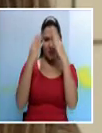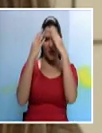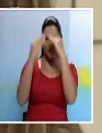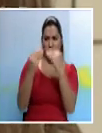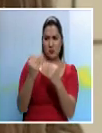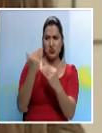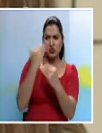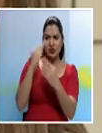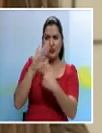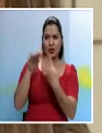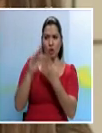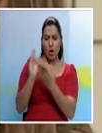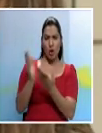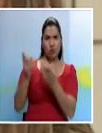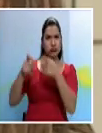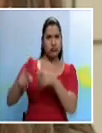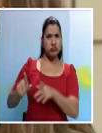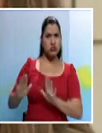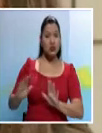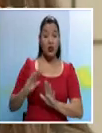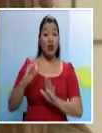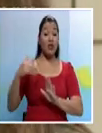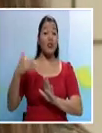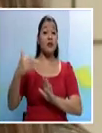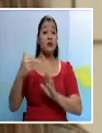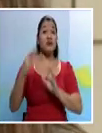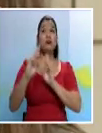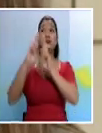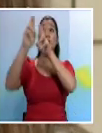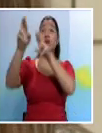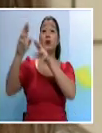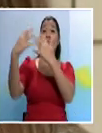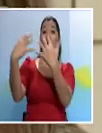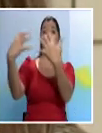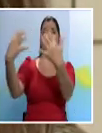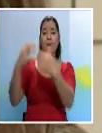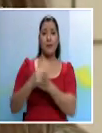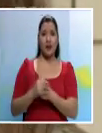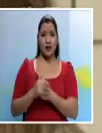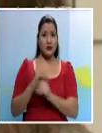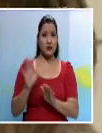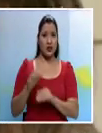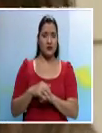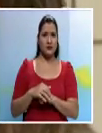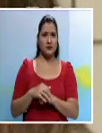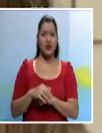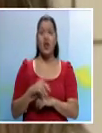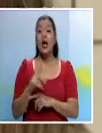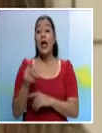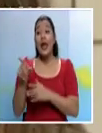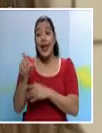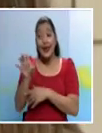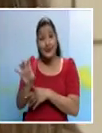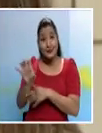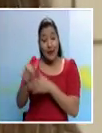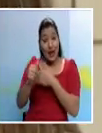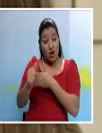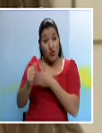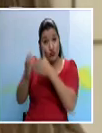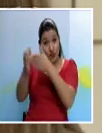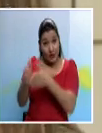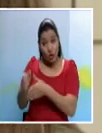Contraloría y luego eleve los resultados a la asamblea colegiada. O sea que el propio rector está convocando